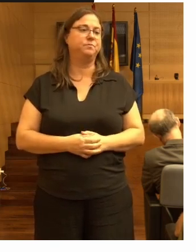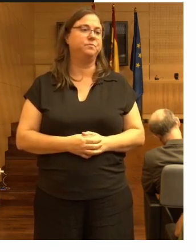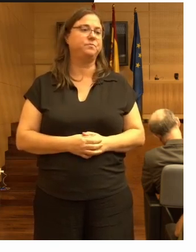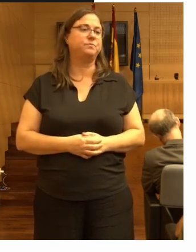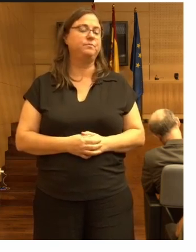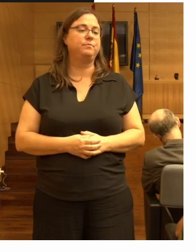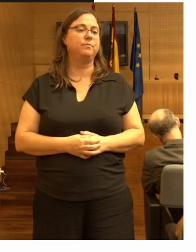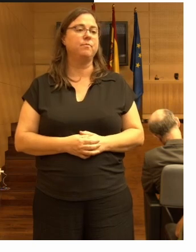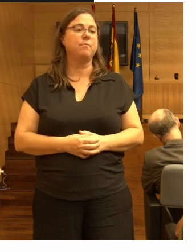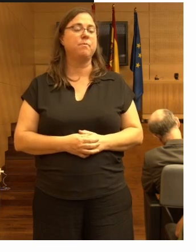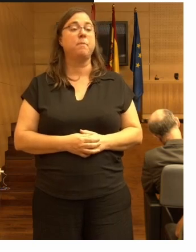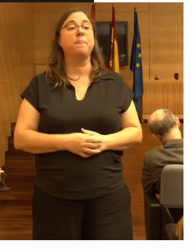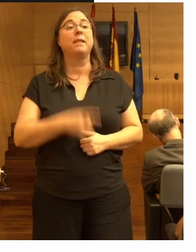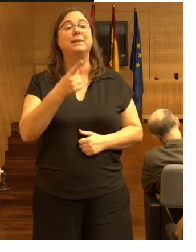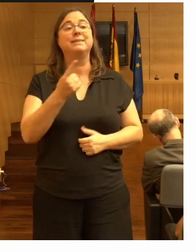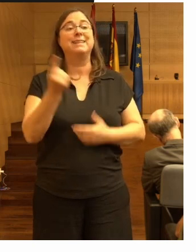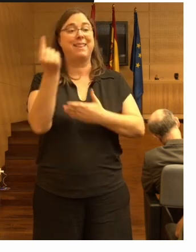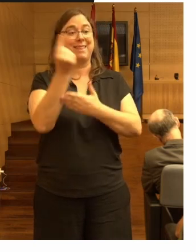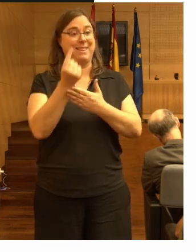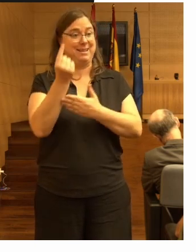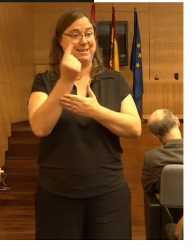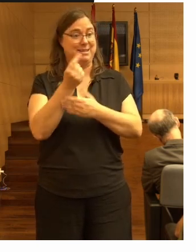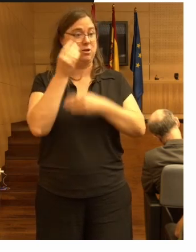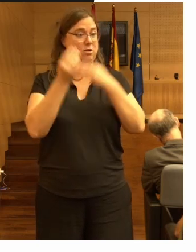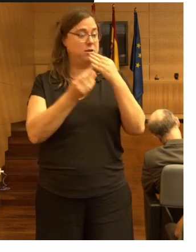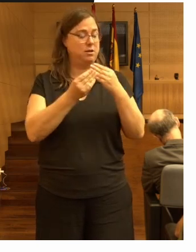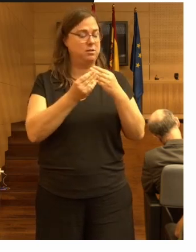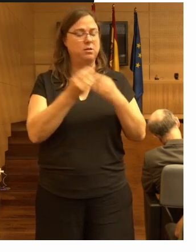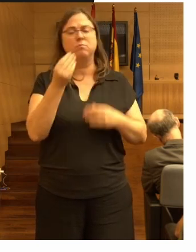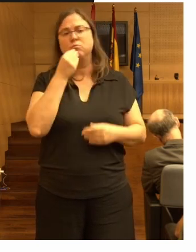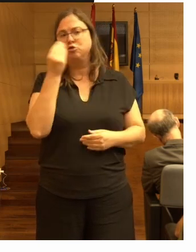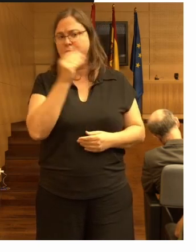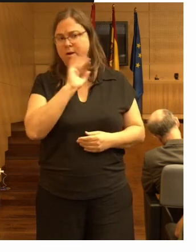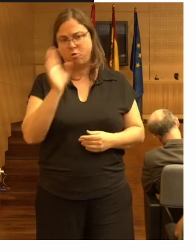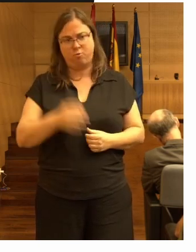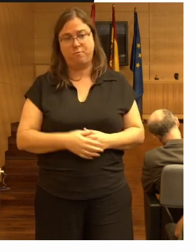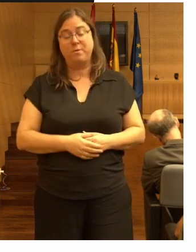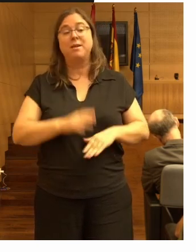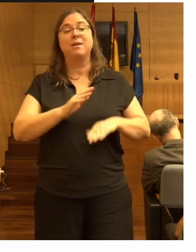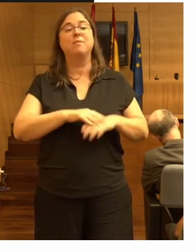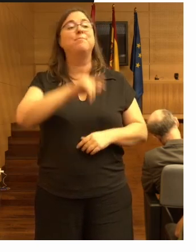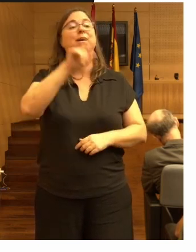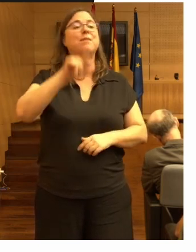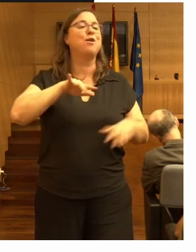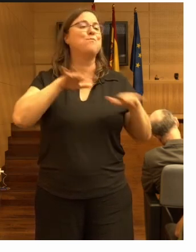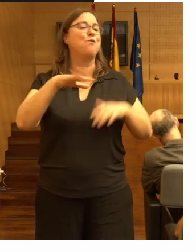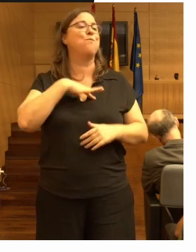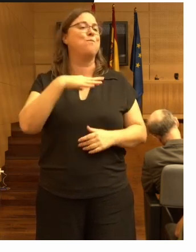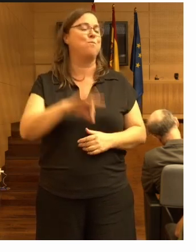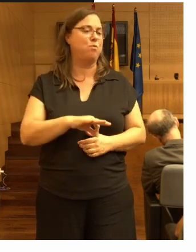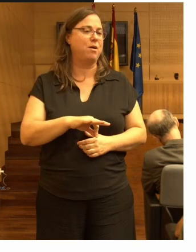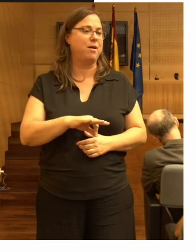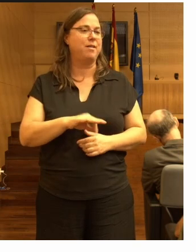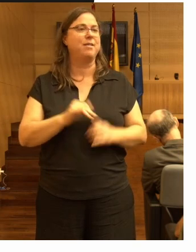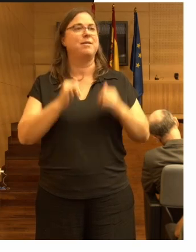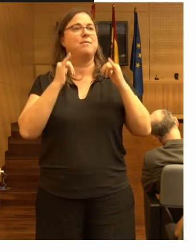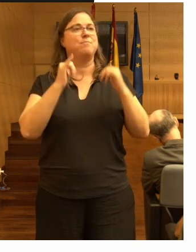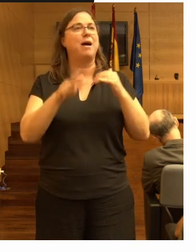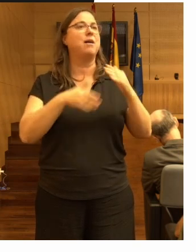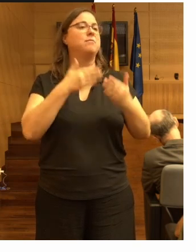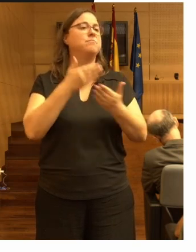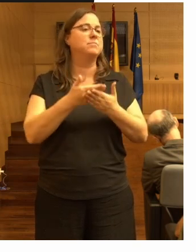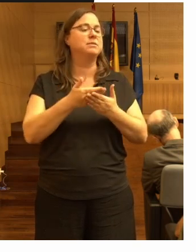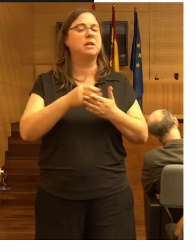en escandinavia los diseños que se han hecho son mucho mejores para que la gente se pueda mover y llegar incluso a